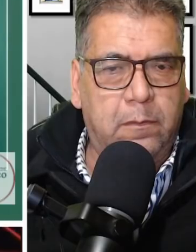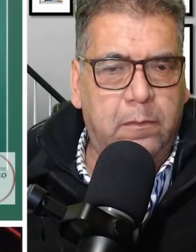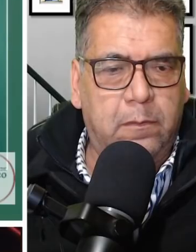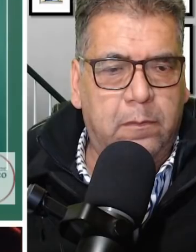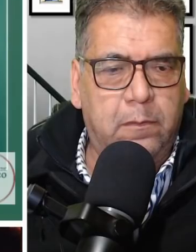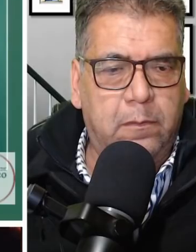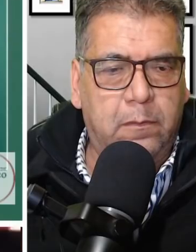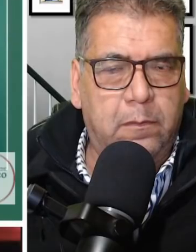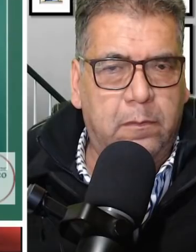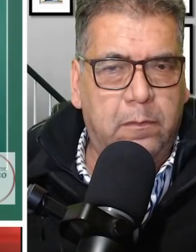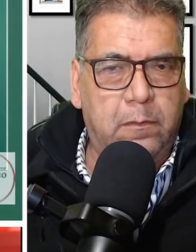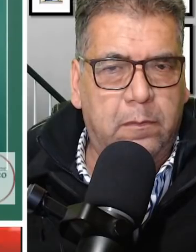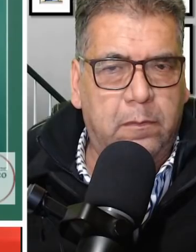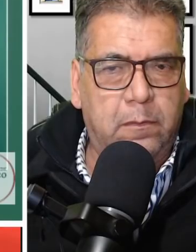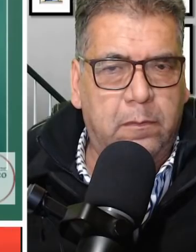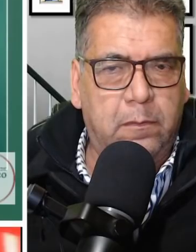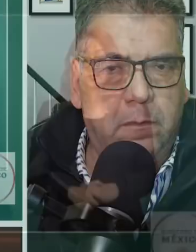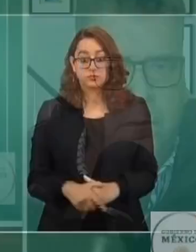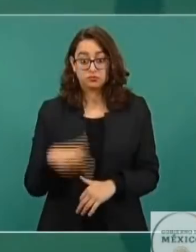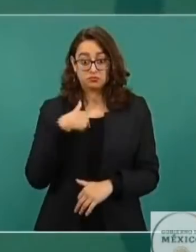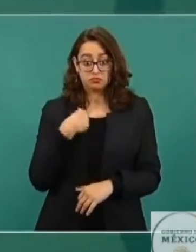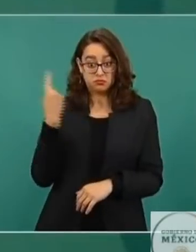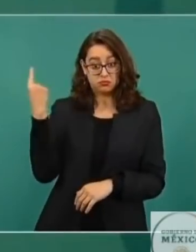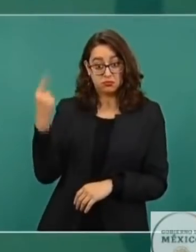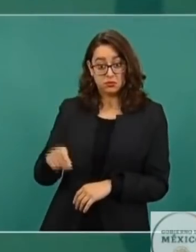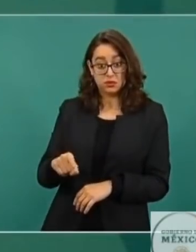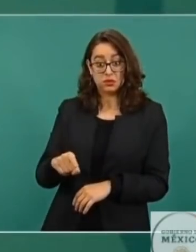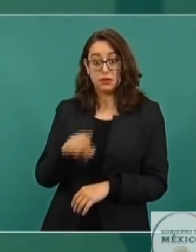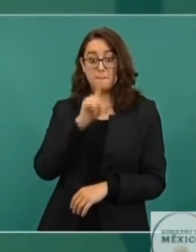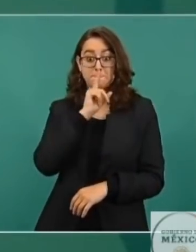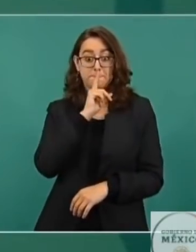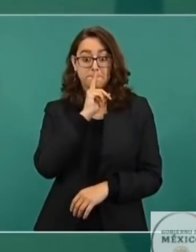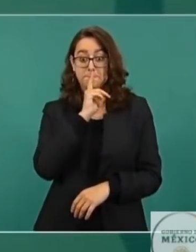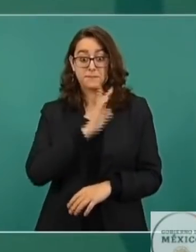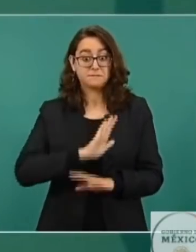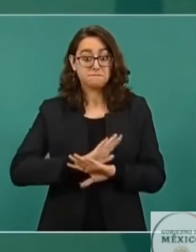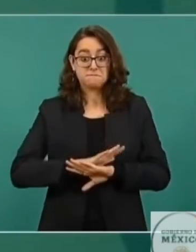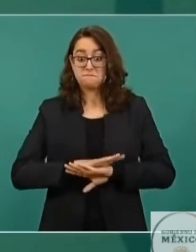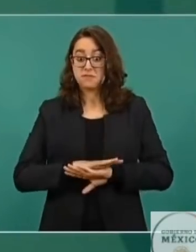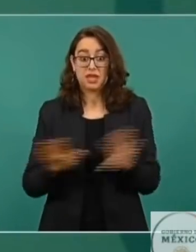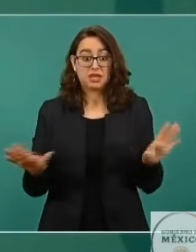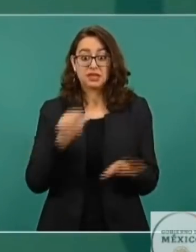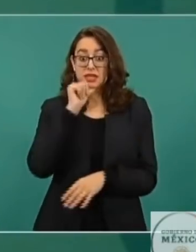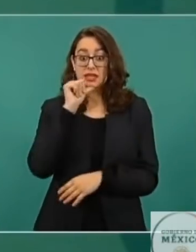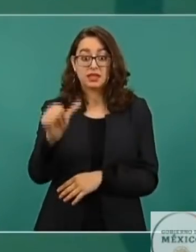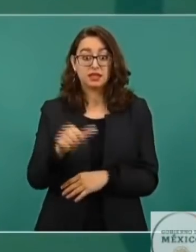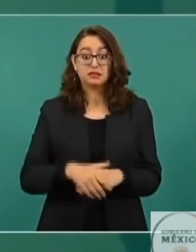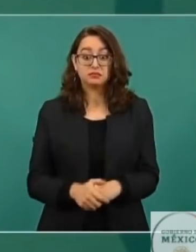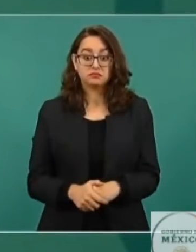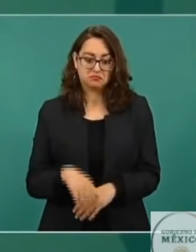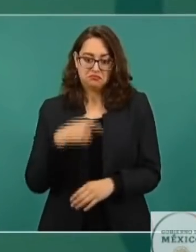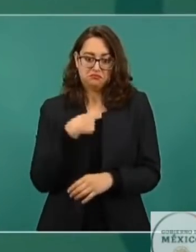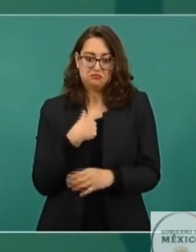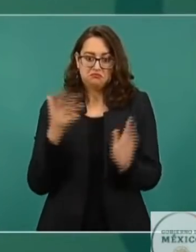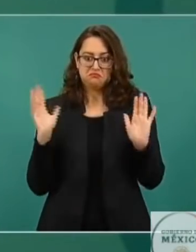Yo no di instrucciones de que se le castigara o se le investigara, porque yo no actúo así.